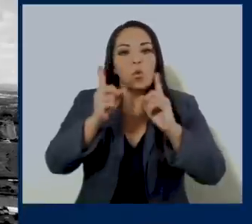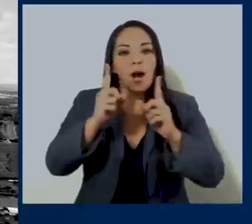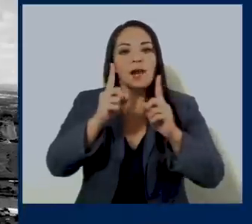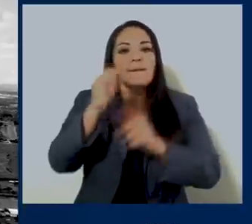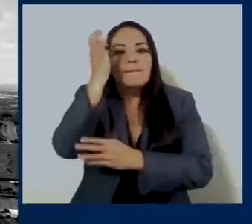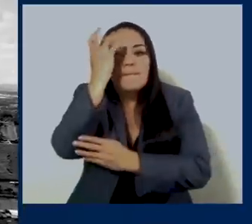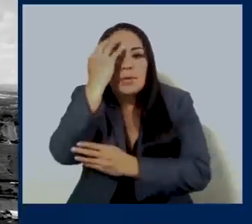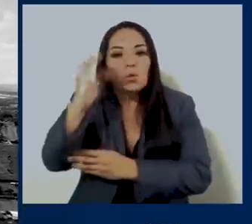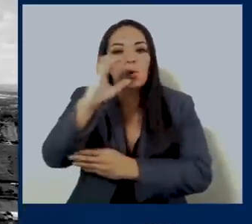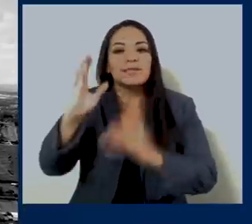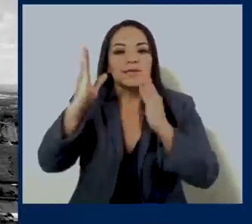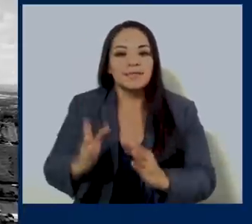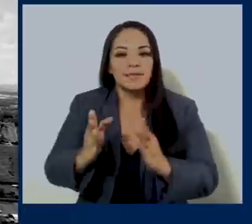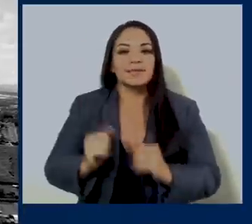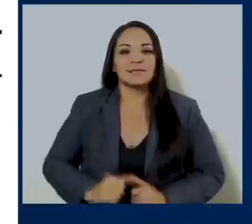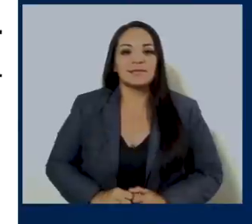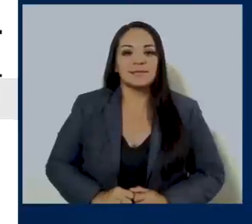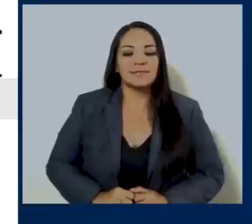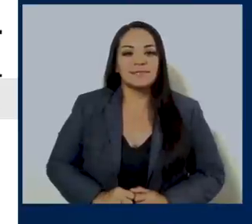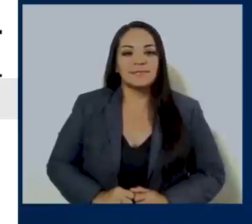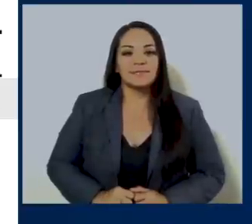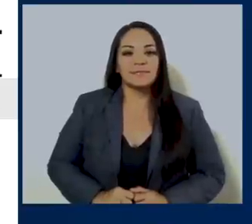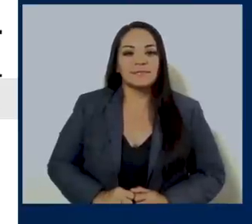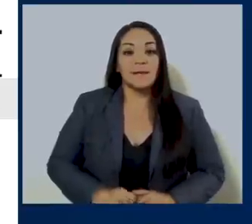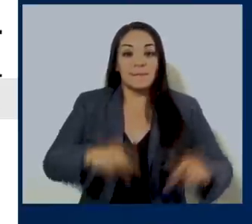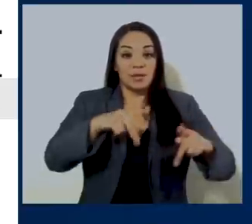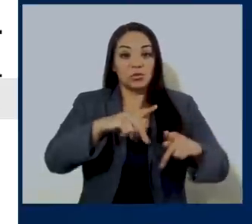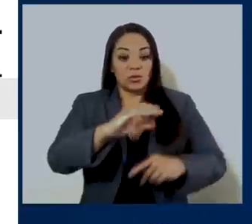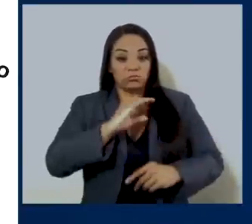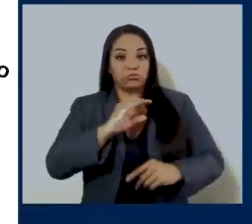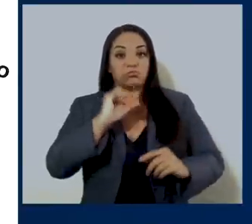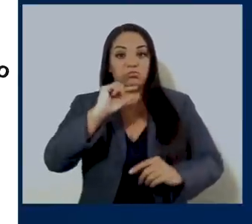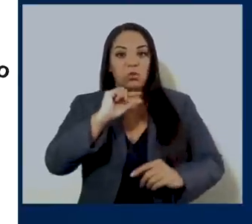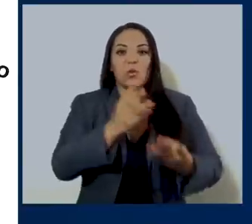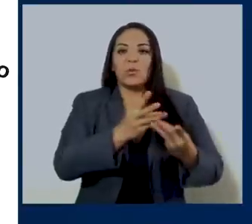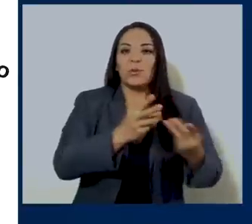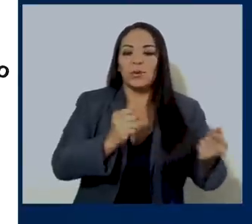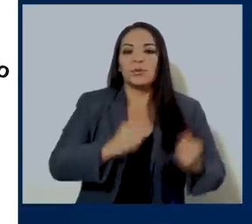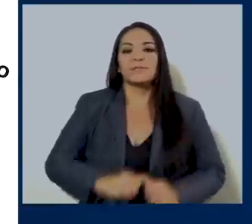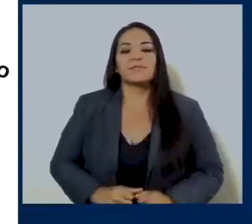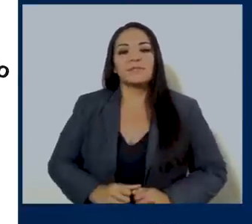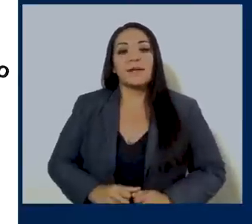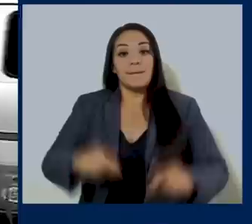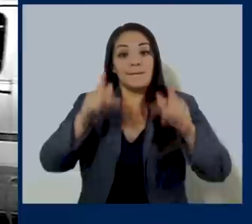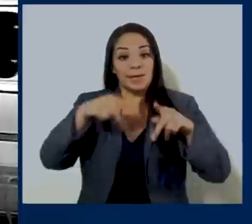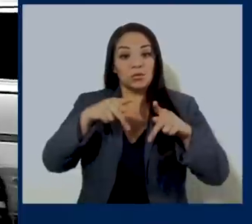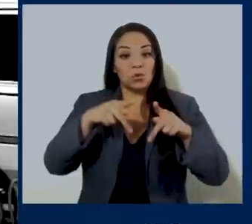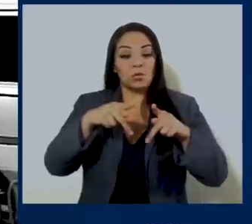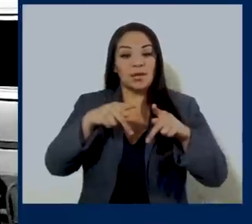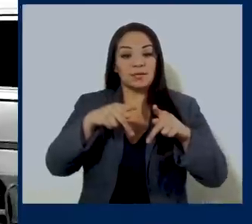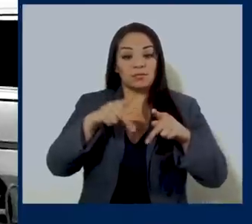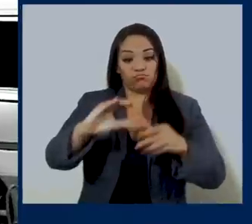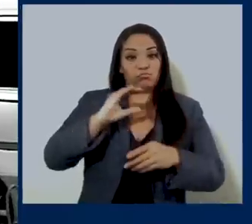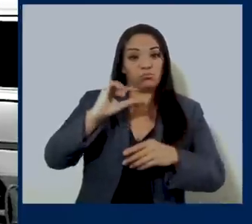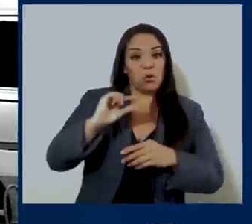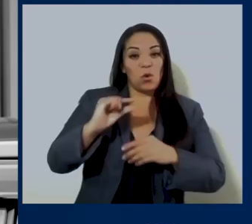¿Cuál es la principal preocupación de los costarricenses? Se está desapareciendo la clase media. La clase media, sobre todo la media baja, ha